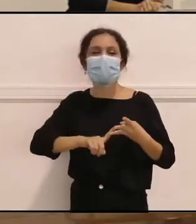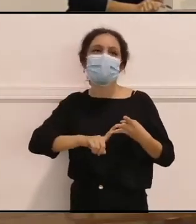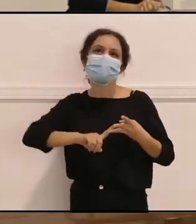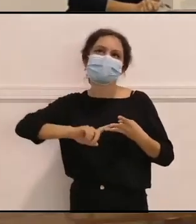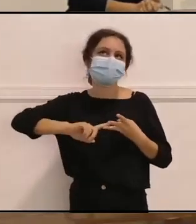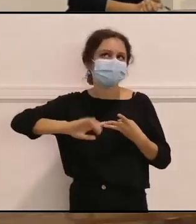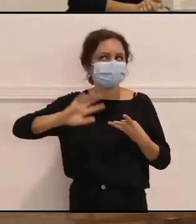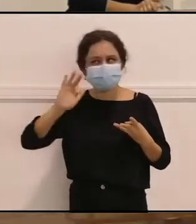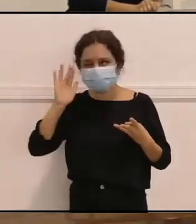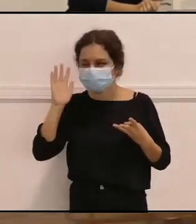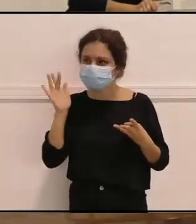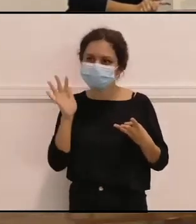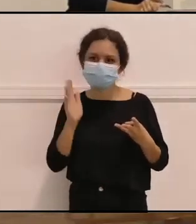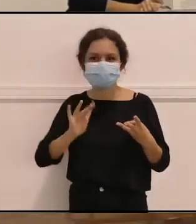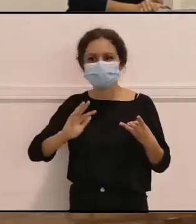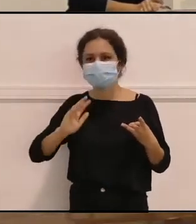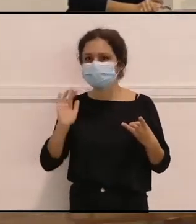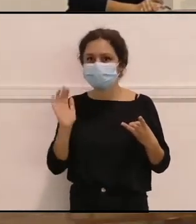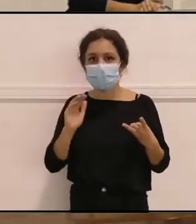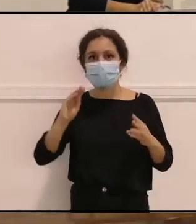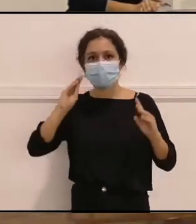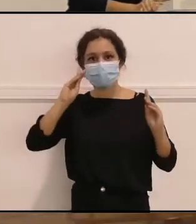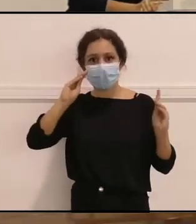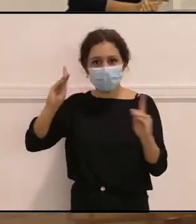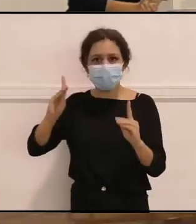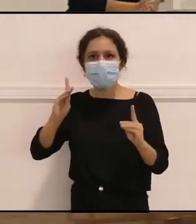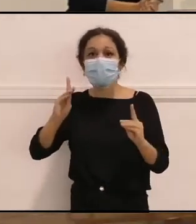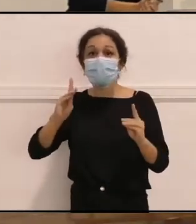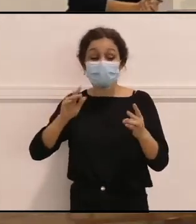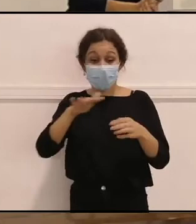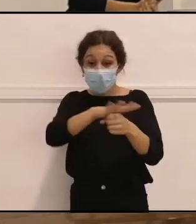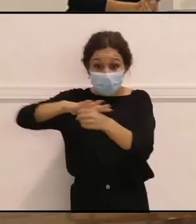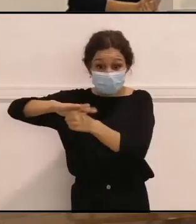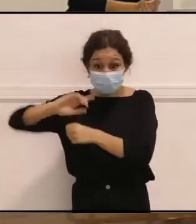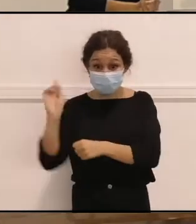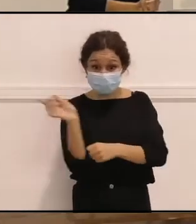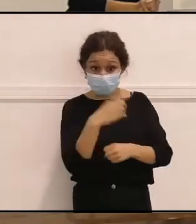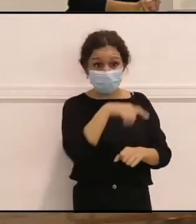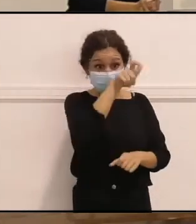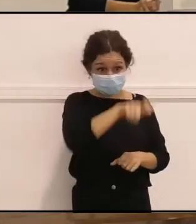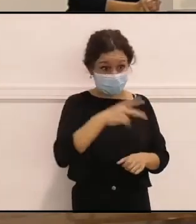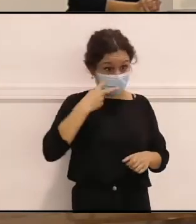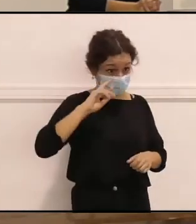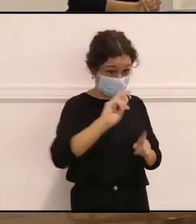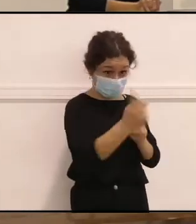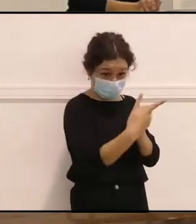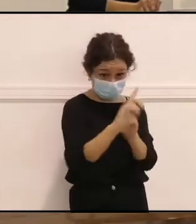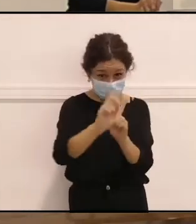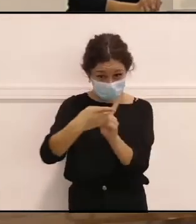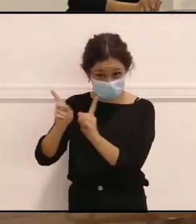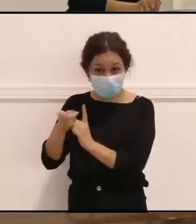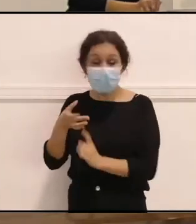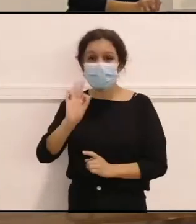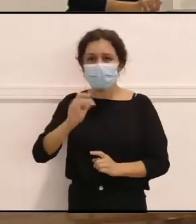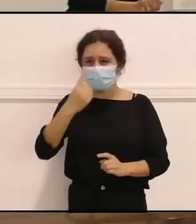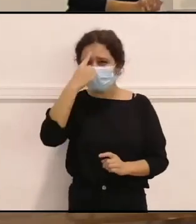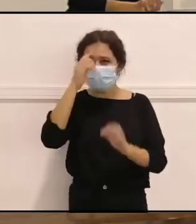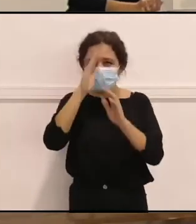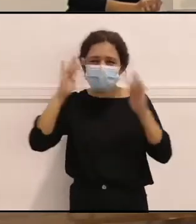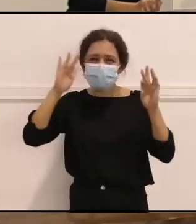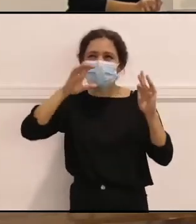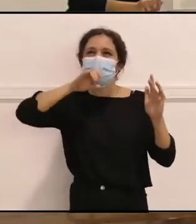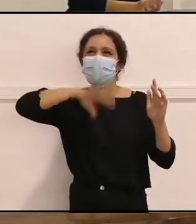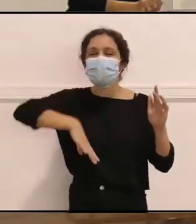en pedagogía, en todos los campos, ¿no? Pero es verdad que si me viene a la cabeza alguien, mi